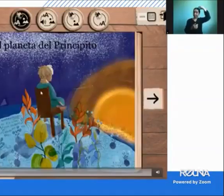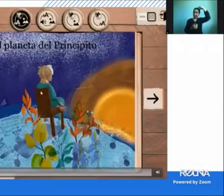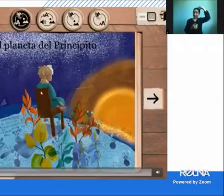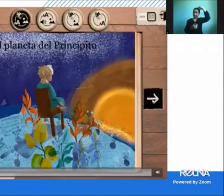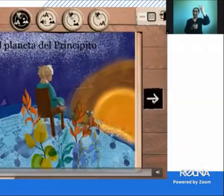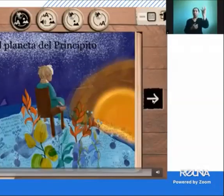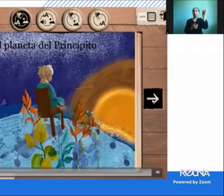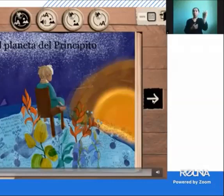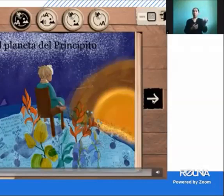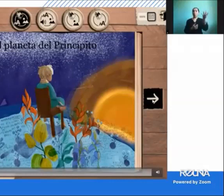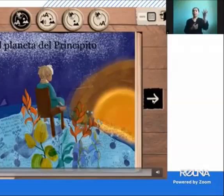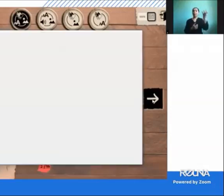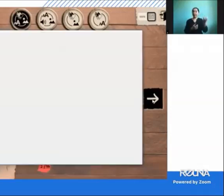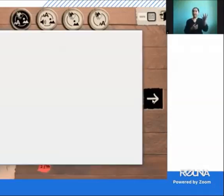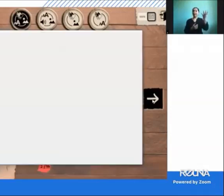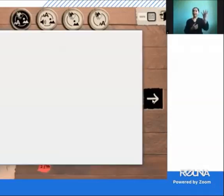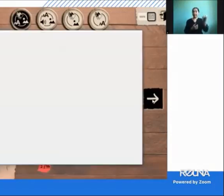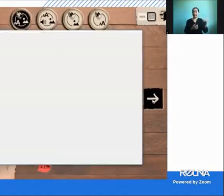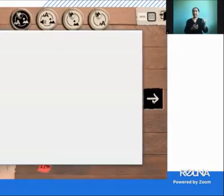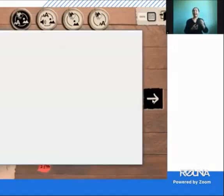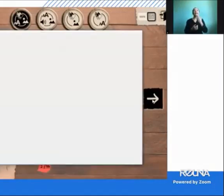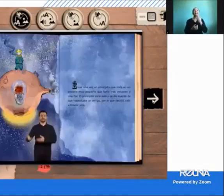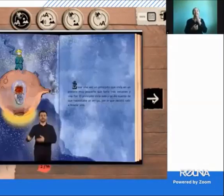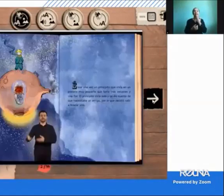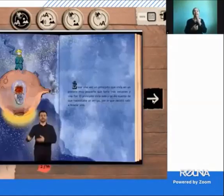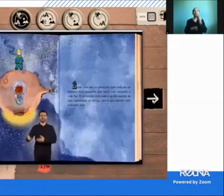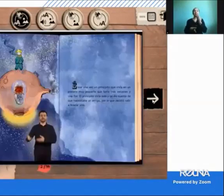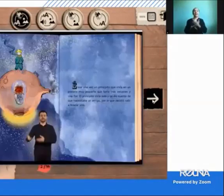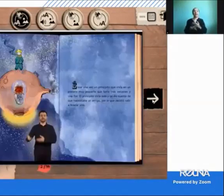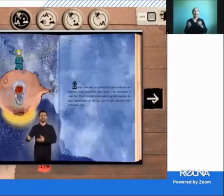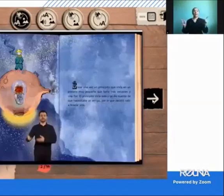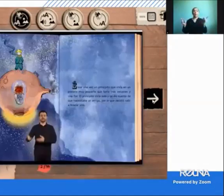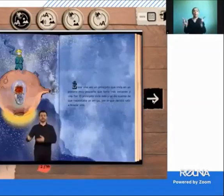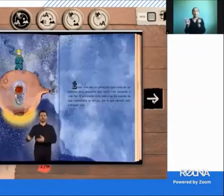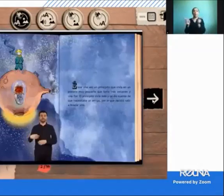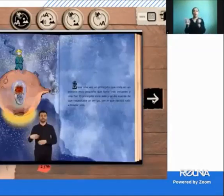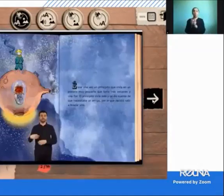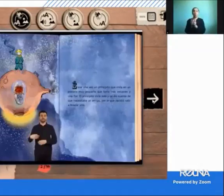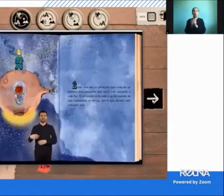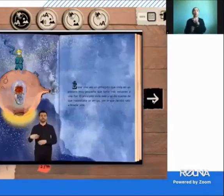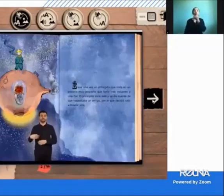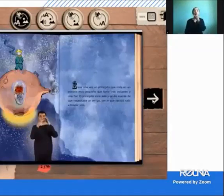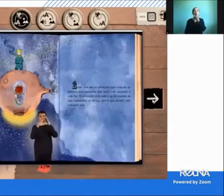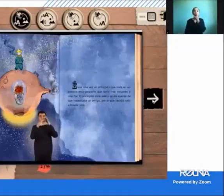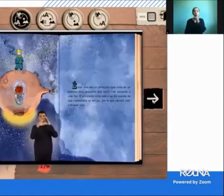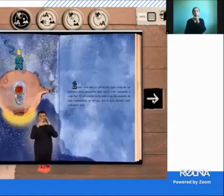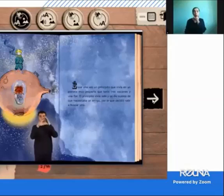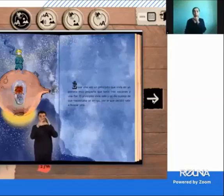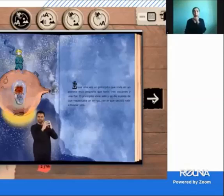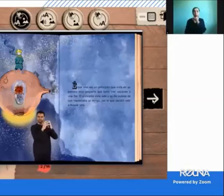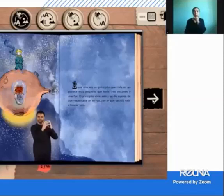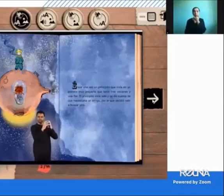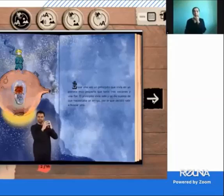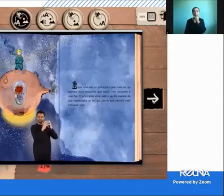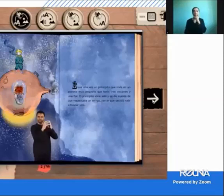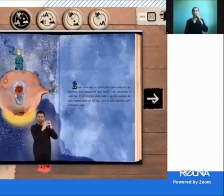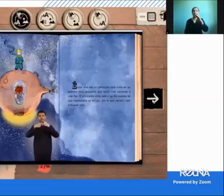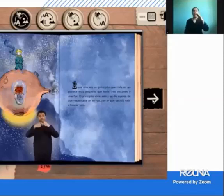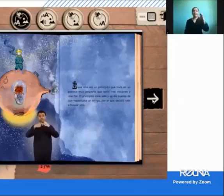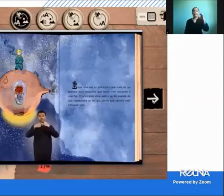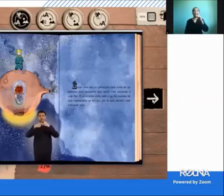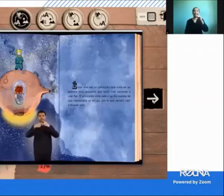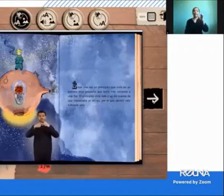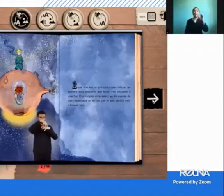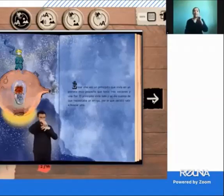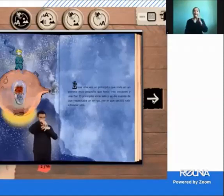pero tenemos una versión adereada que está en el canal de YouTube de CDT así que también lo van a poder encontrar ahí acá